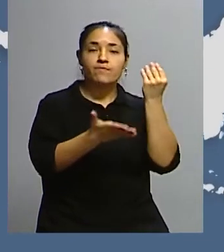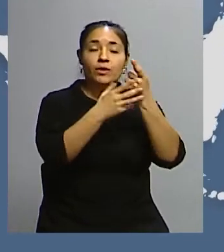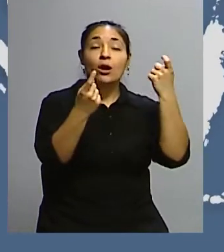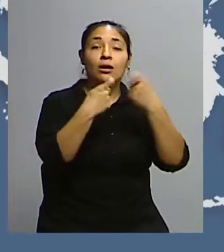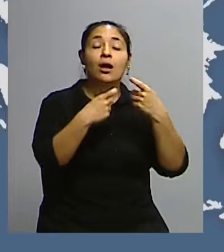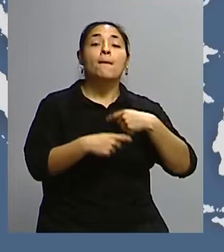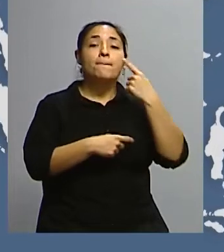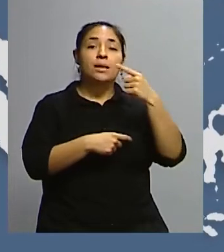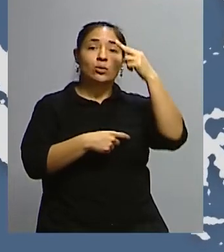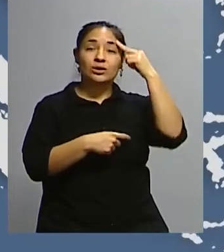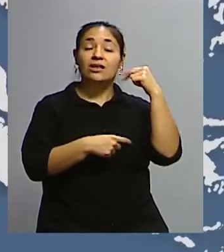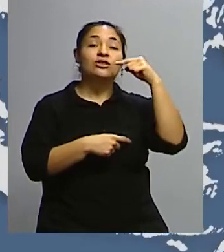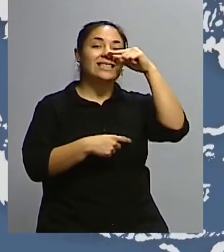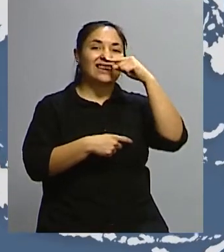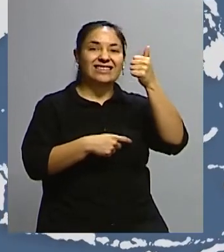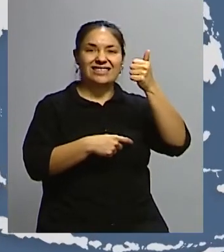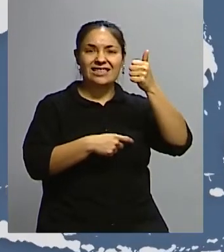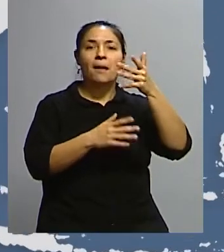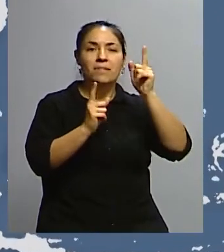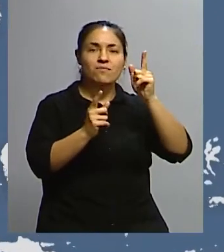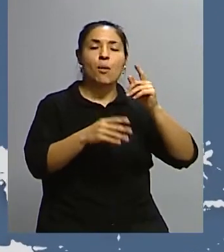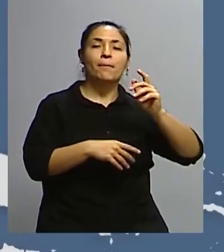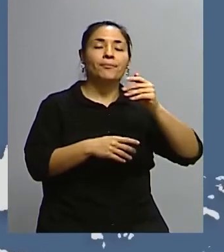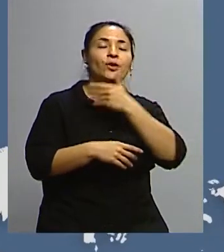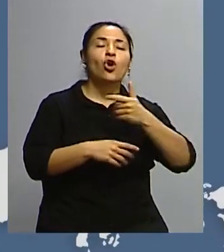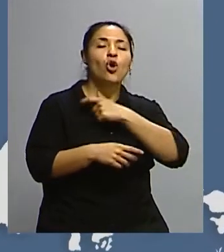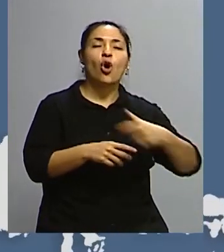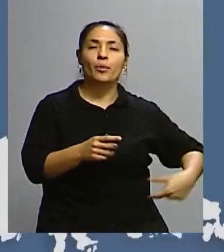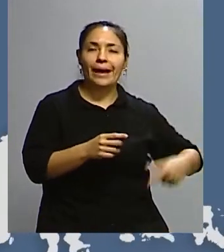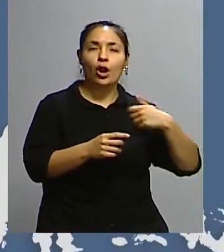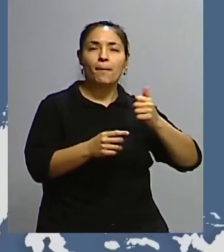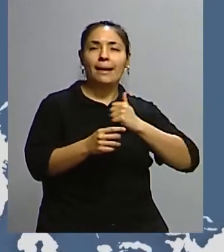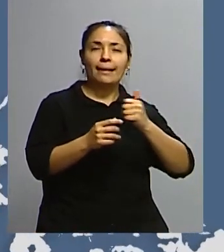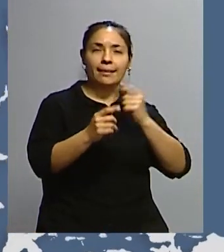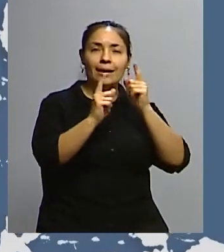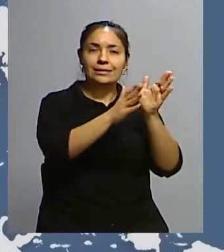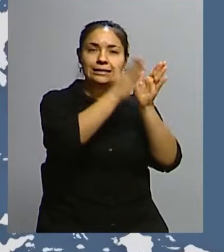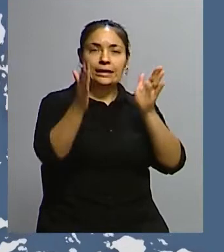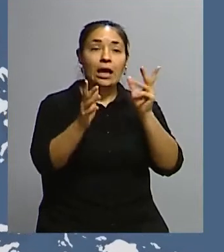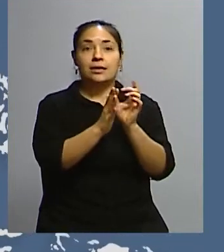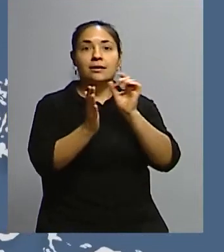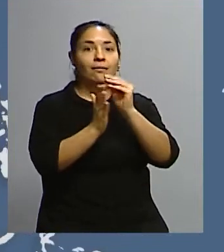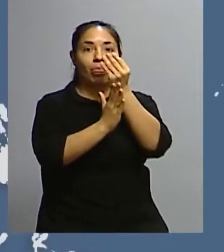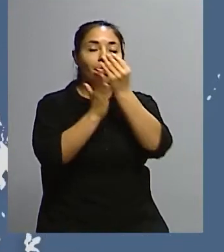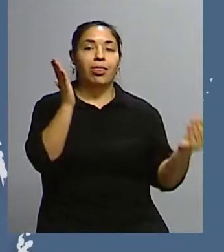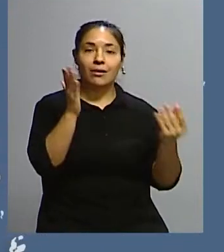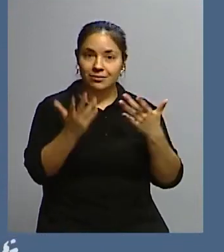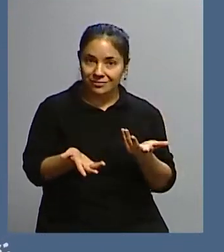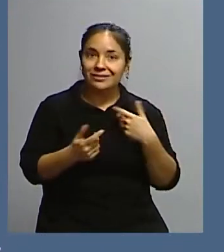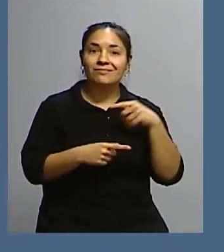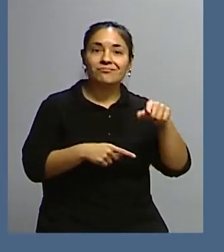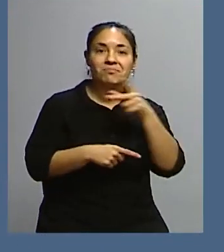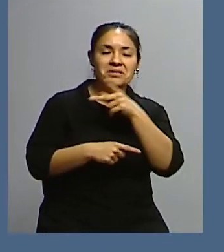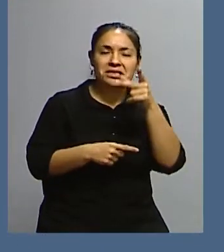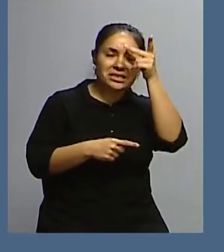1976, en plena dictadura, y que eso ha costado a Chile muchas dificultades en la toma de decisiones en este tipo